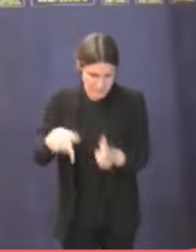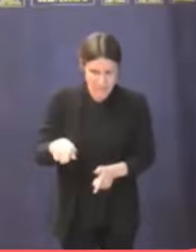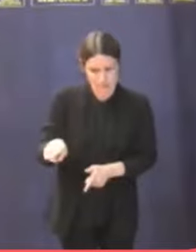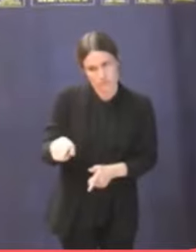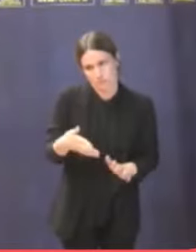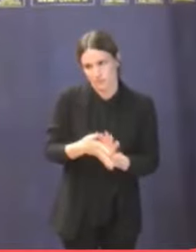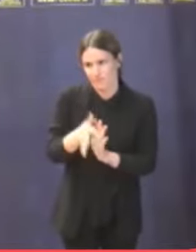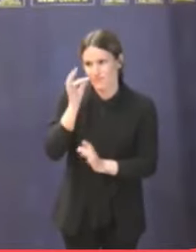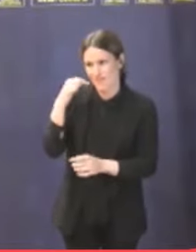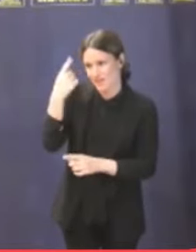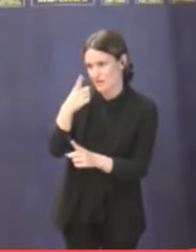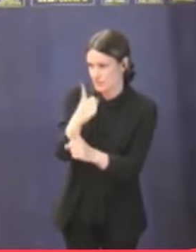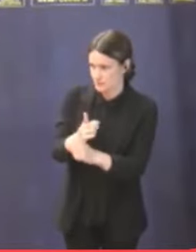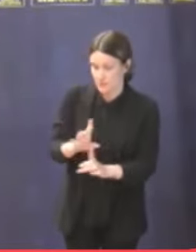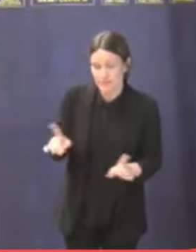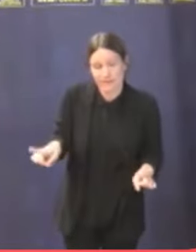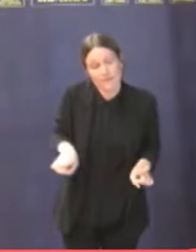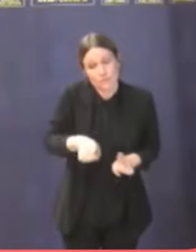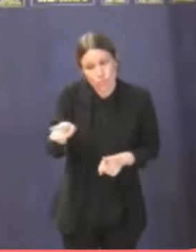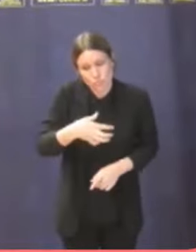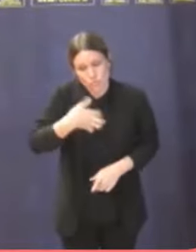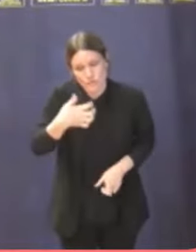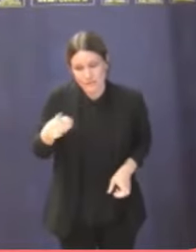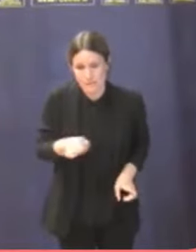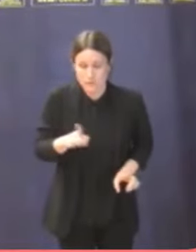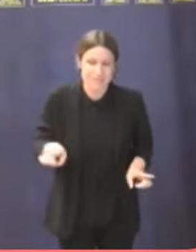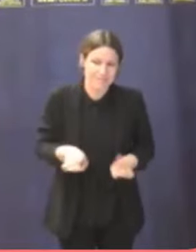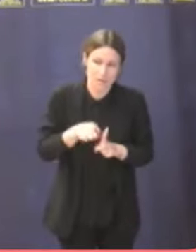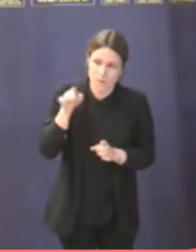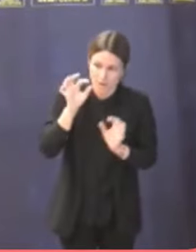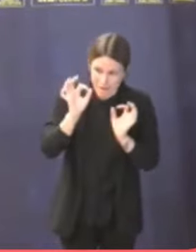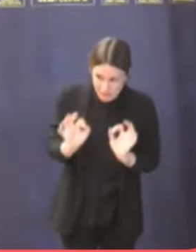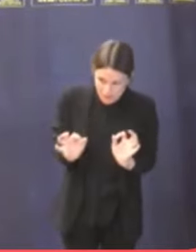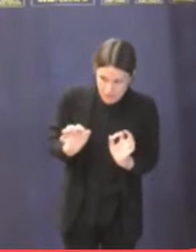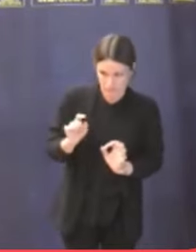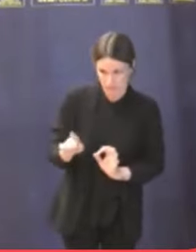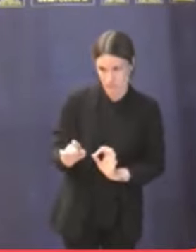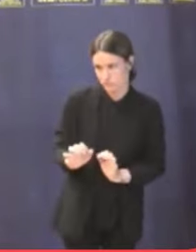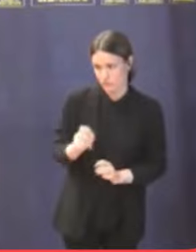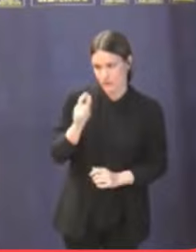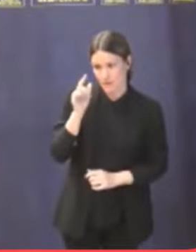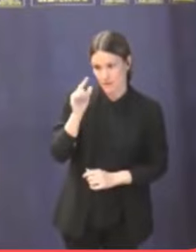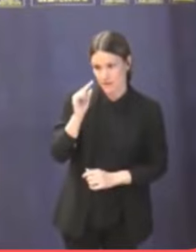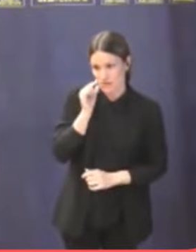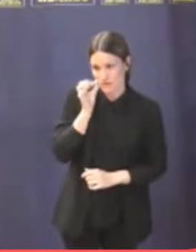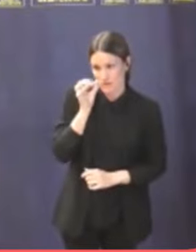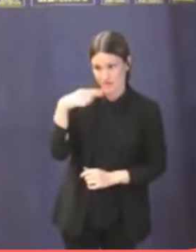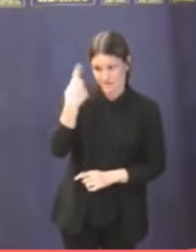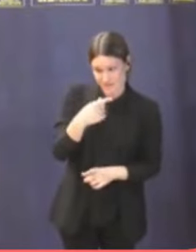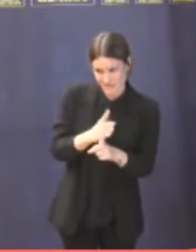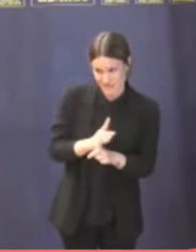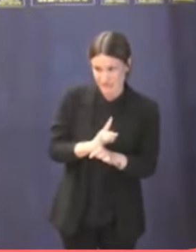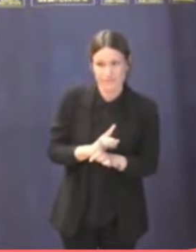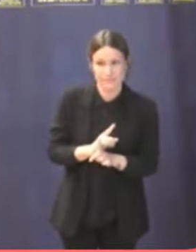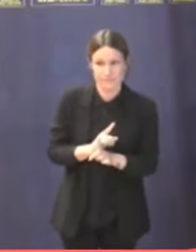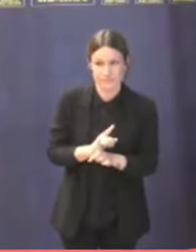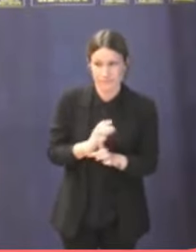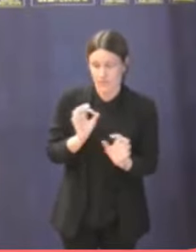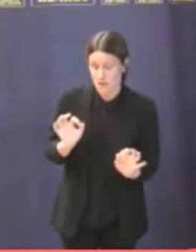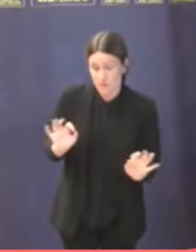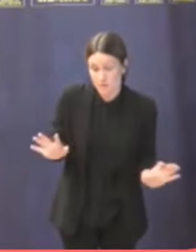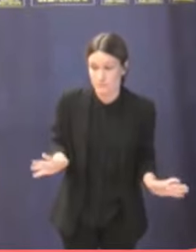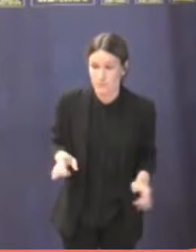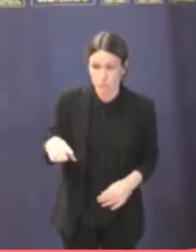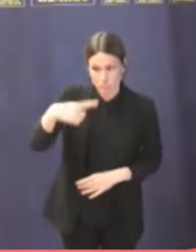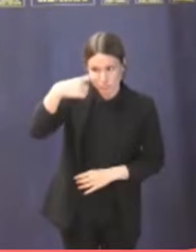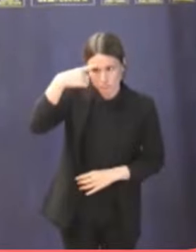racista. ¿Le moleste a usted o no le moleste? Es racista. Y hay que decirle a usted que su discurso es racista para